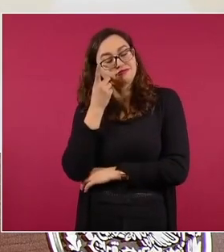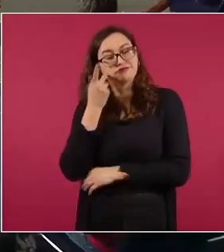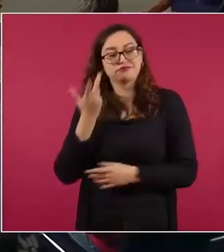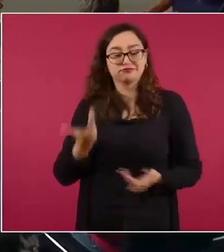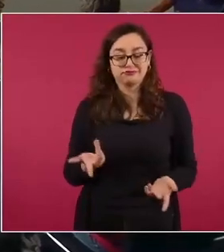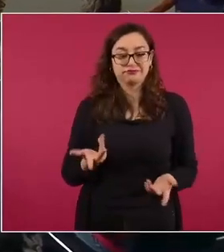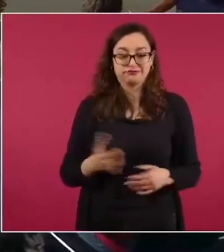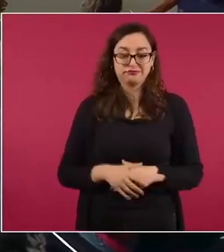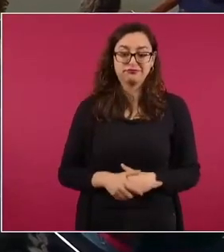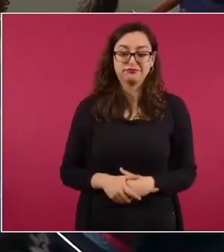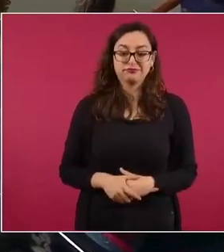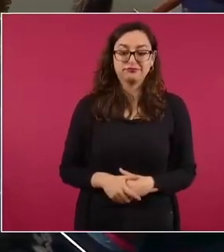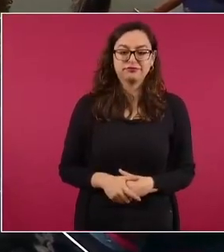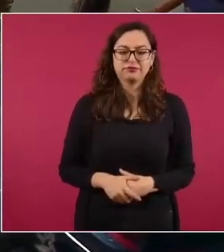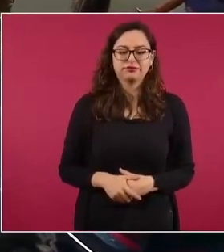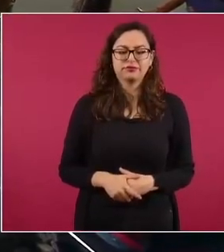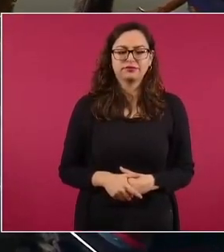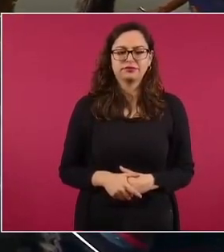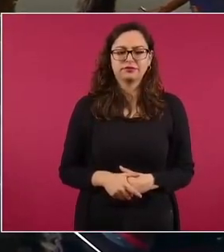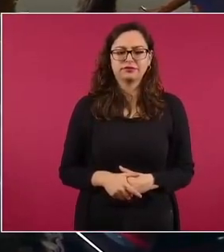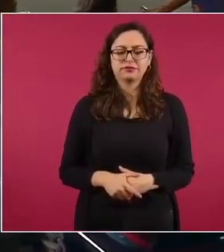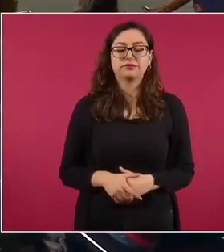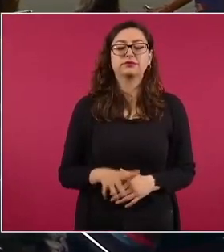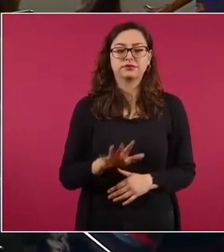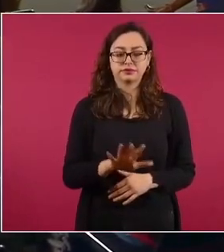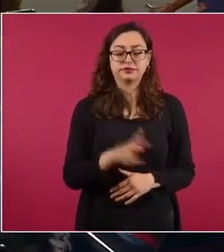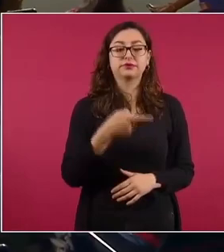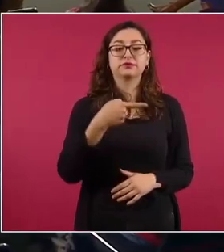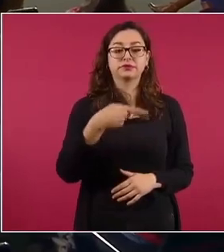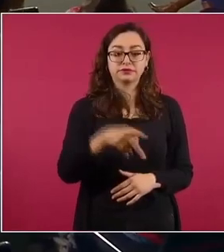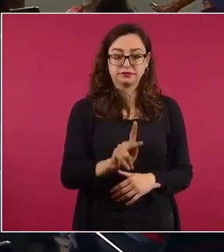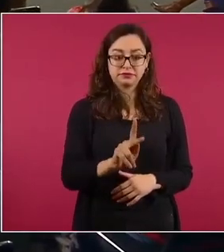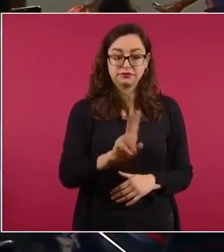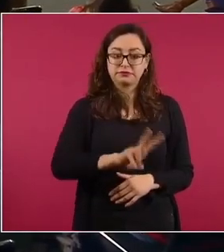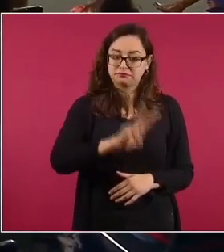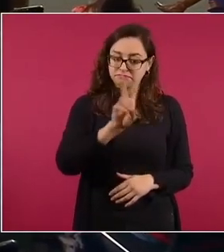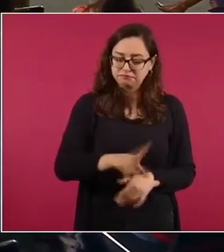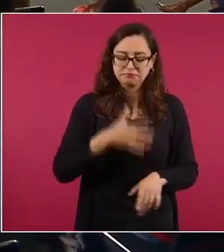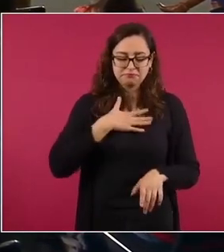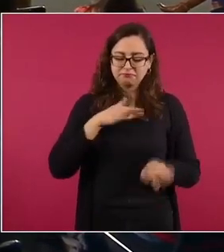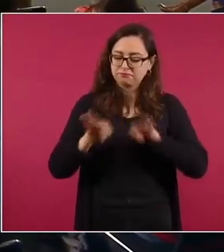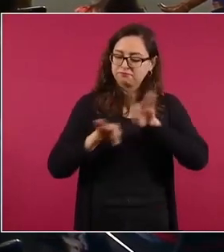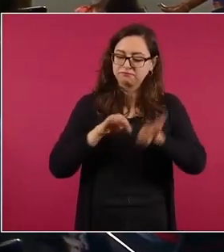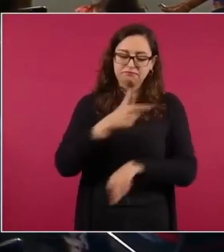Retomando el tema del hackeo, señor presidente. Sin embargo, es muy satisfactorio también.